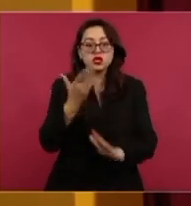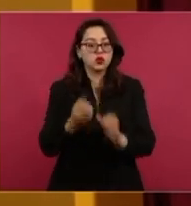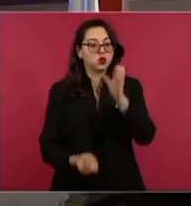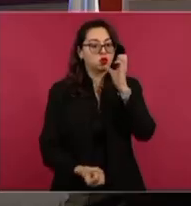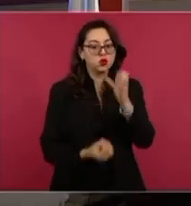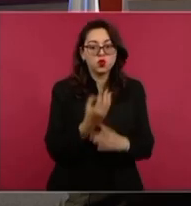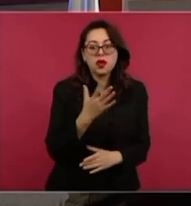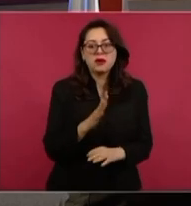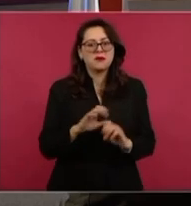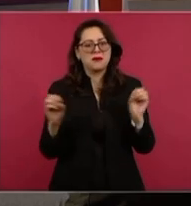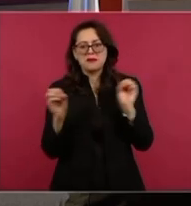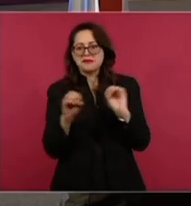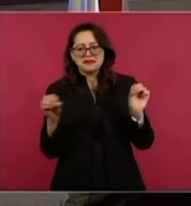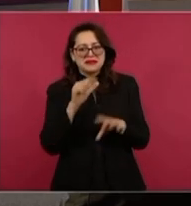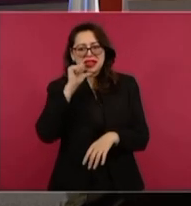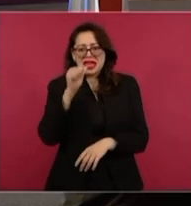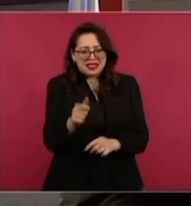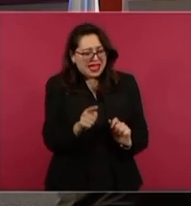afectar